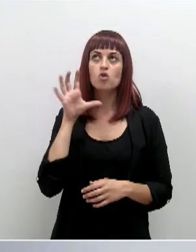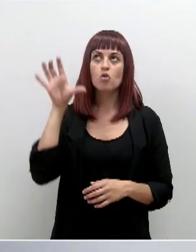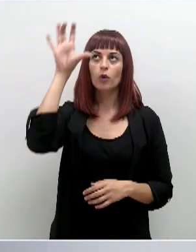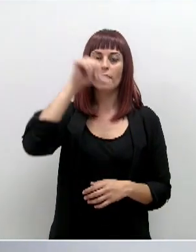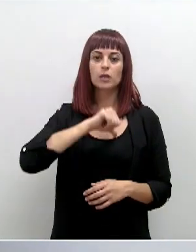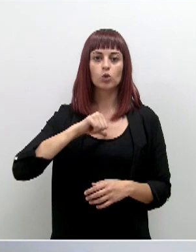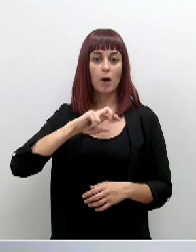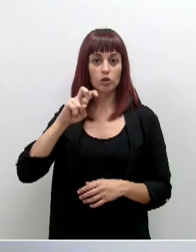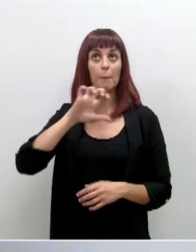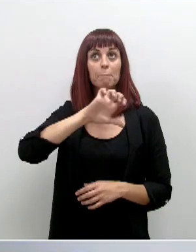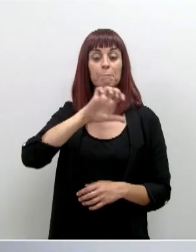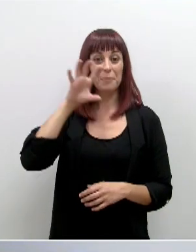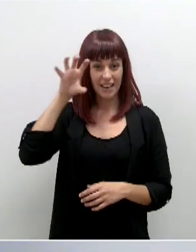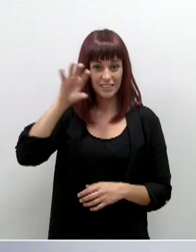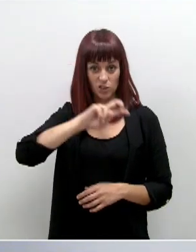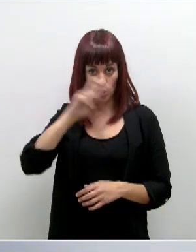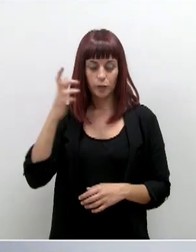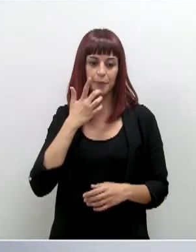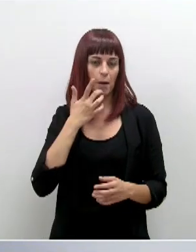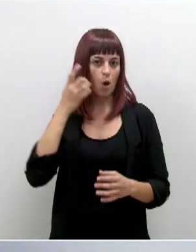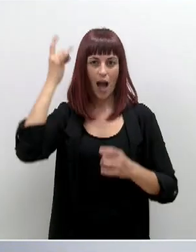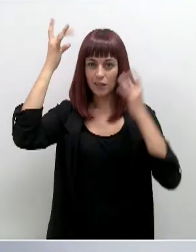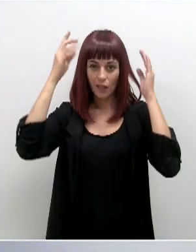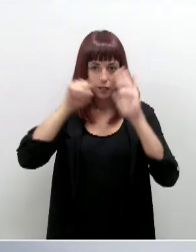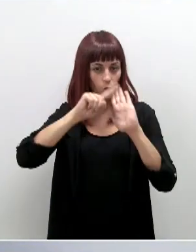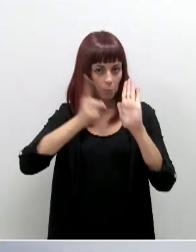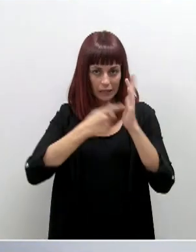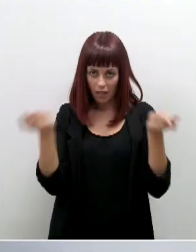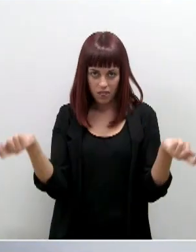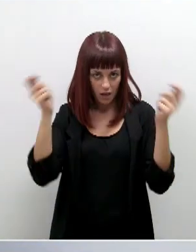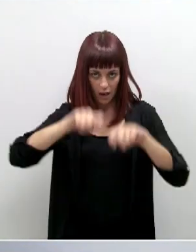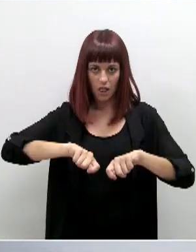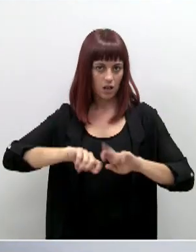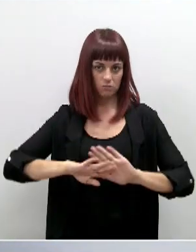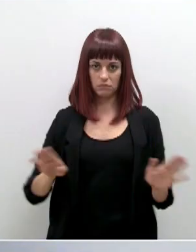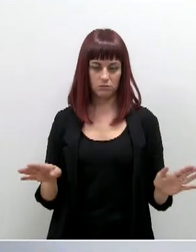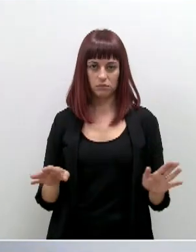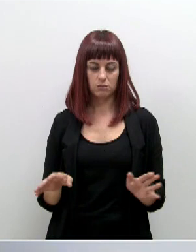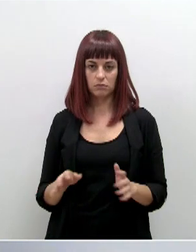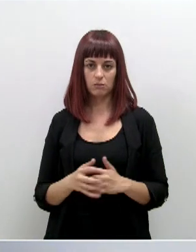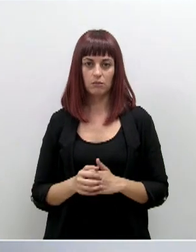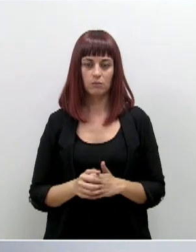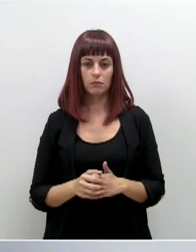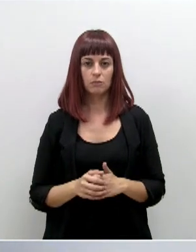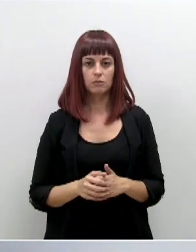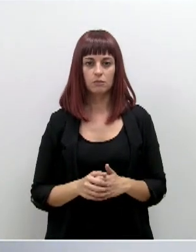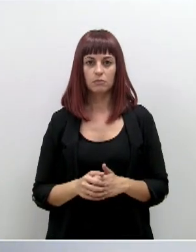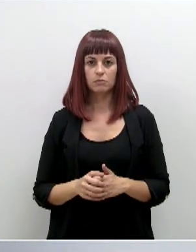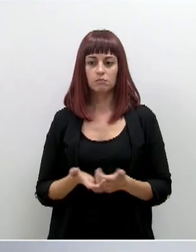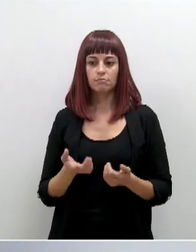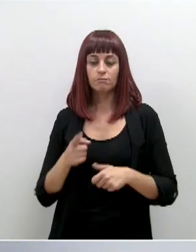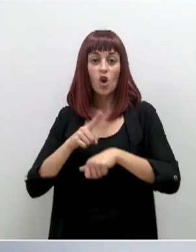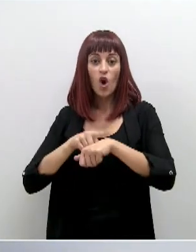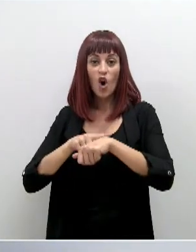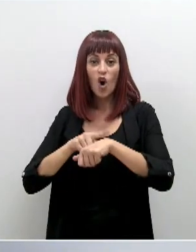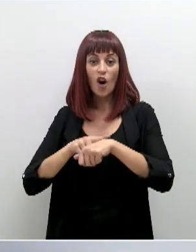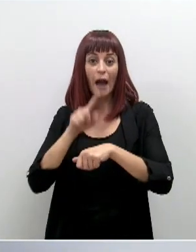autónomas y en otros países. Cierres de actividad total en horas mucho más anteriores